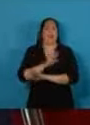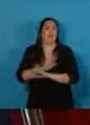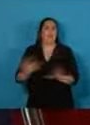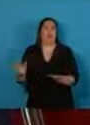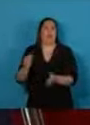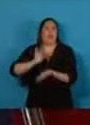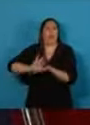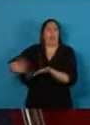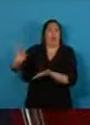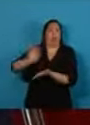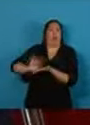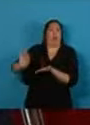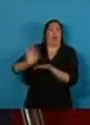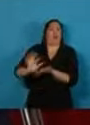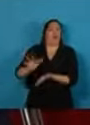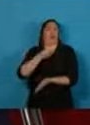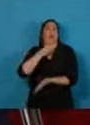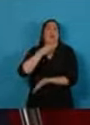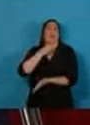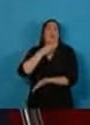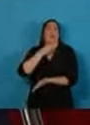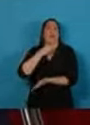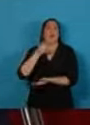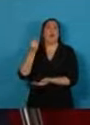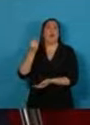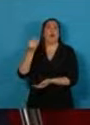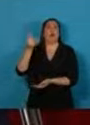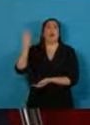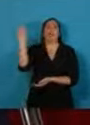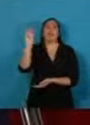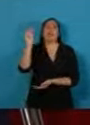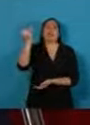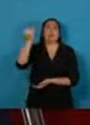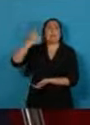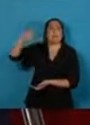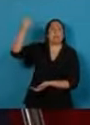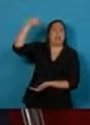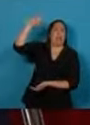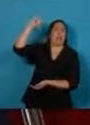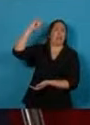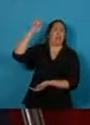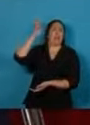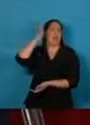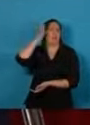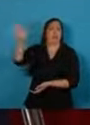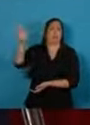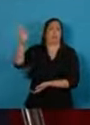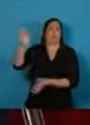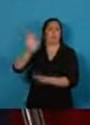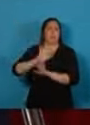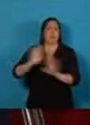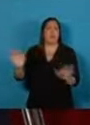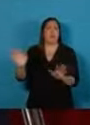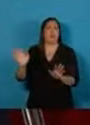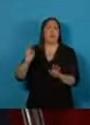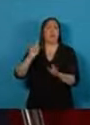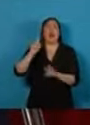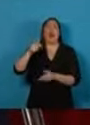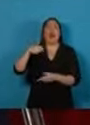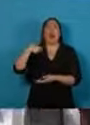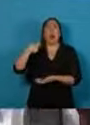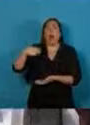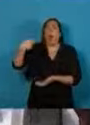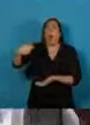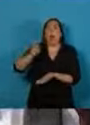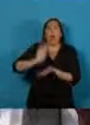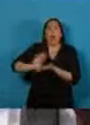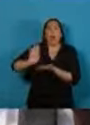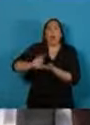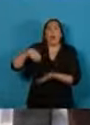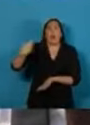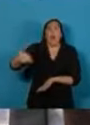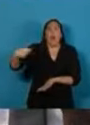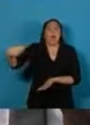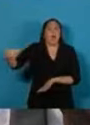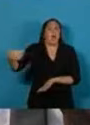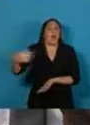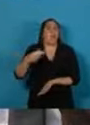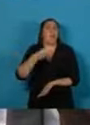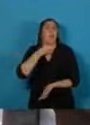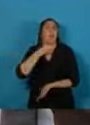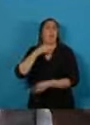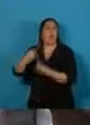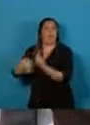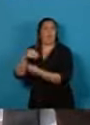endeudamiento. A tasas usurarias y en algunos casos con esquemas de devoluciones diarias. Hoy nuestros